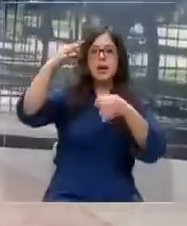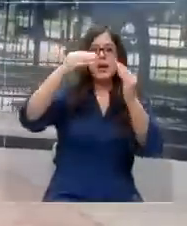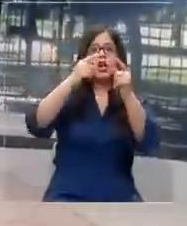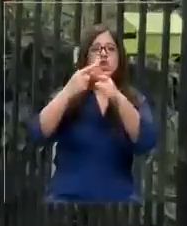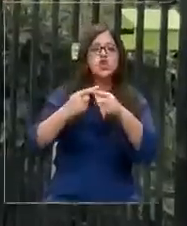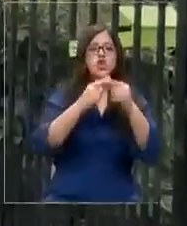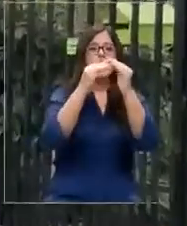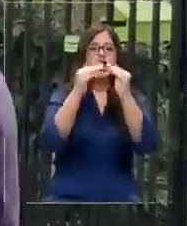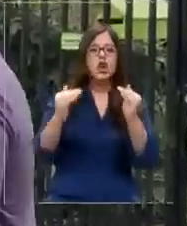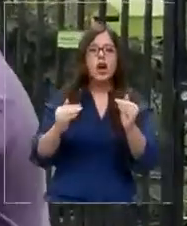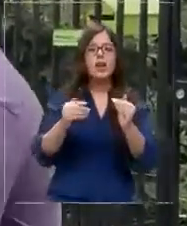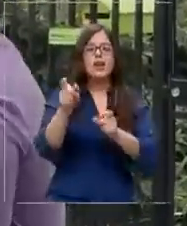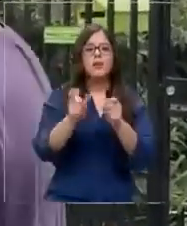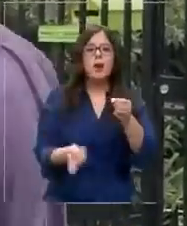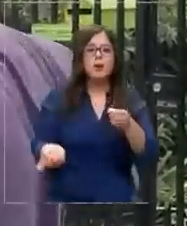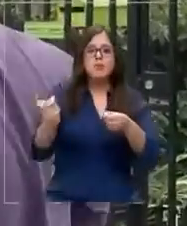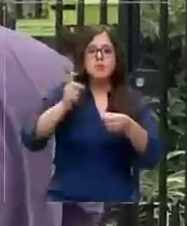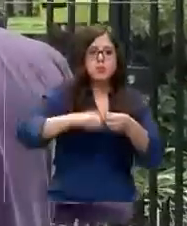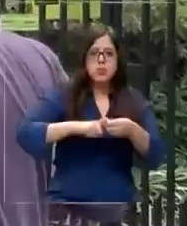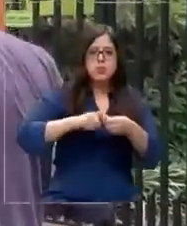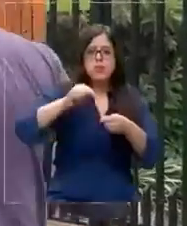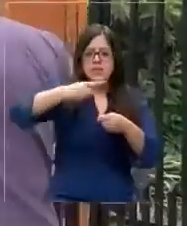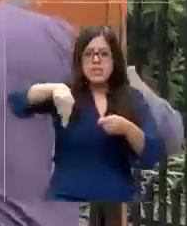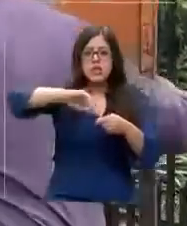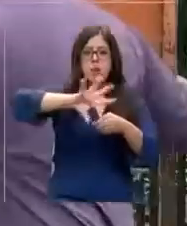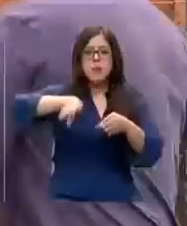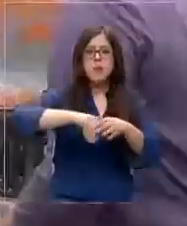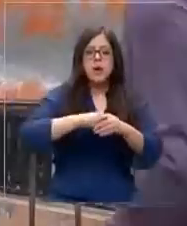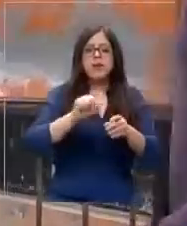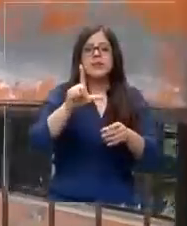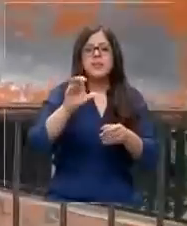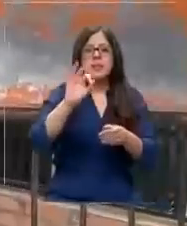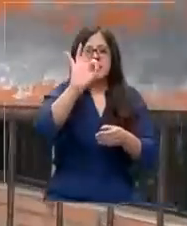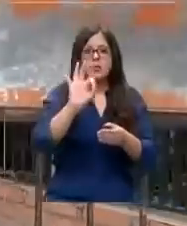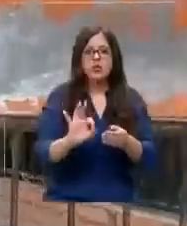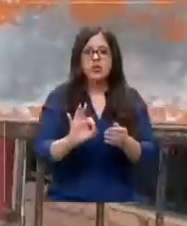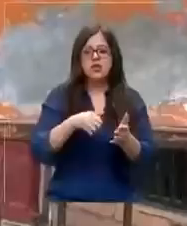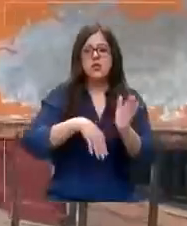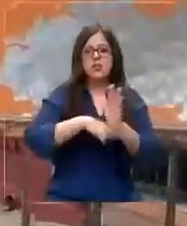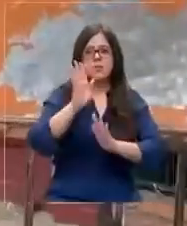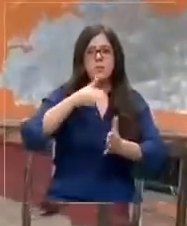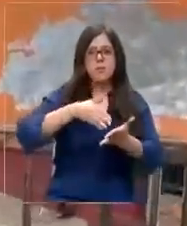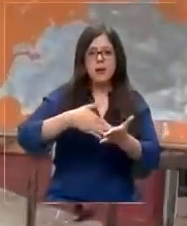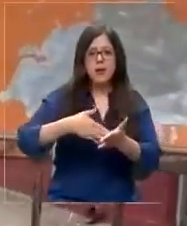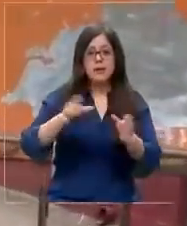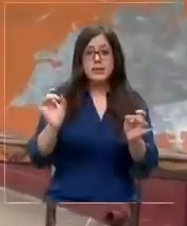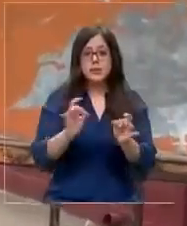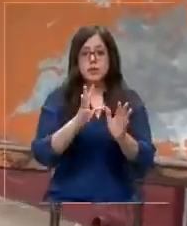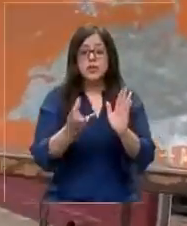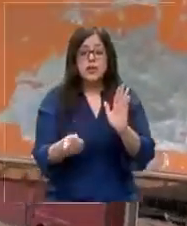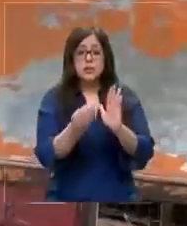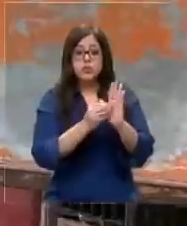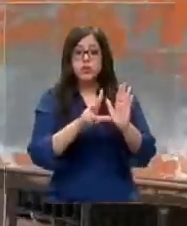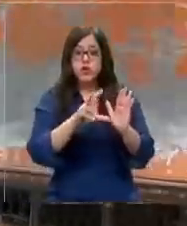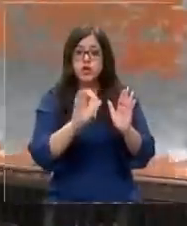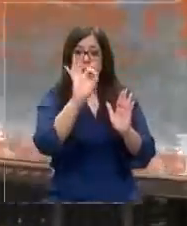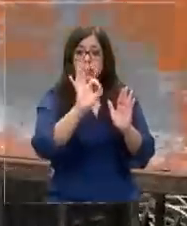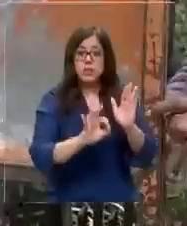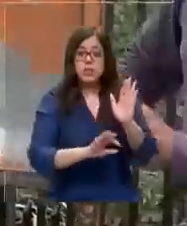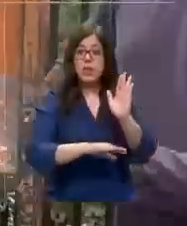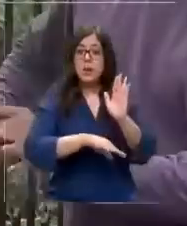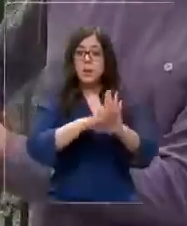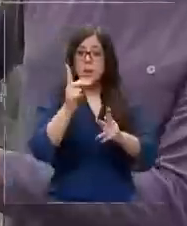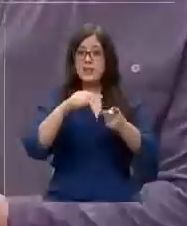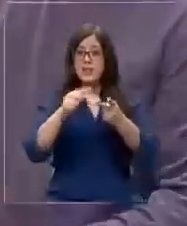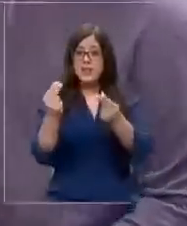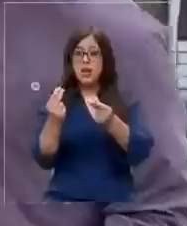mencionado es para quienes estén inscritos y sean parte del 70% más vulnerable. Si están dentro del 80% más, el